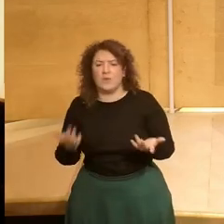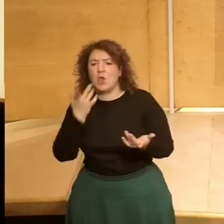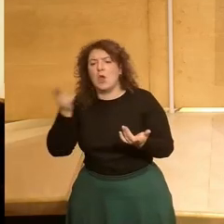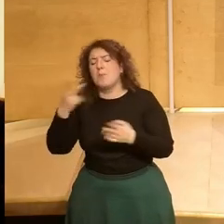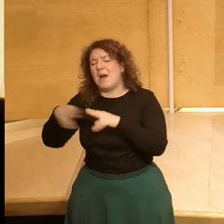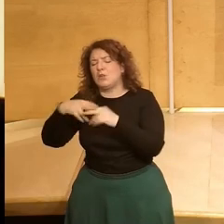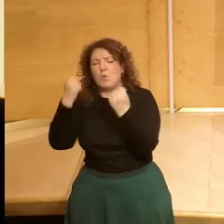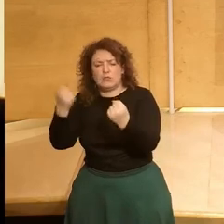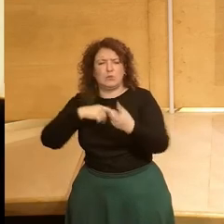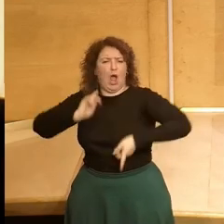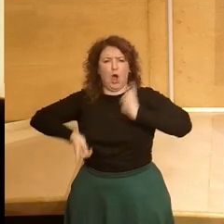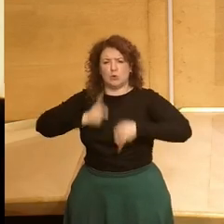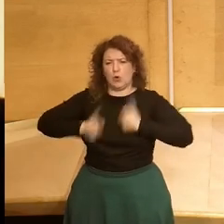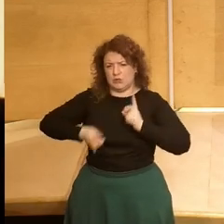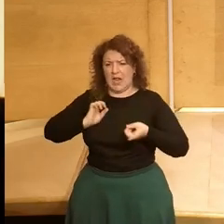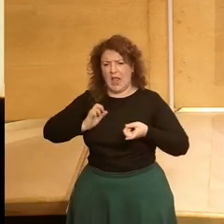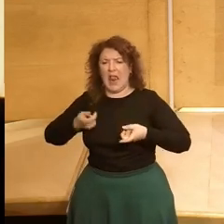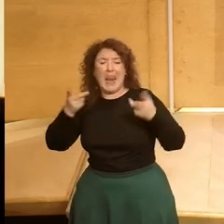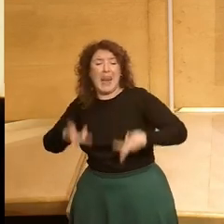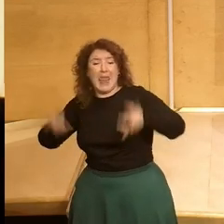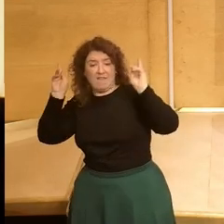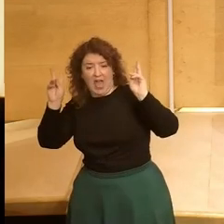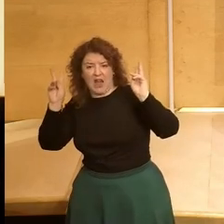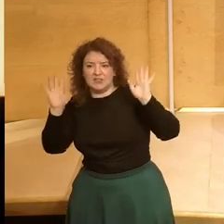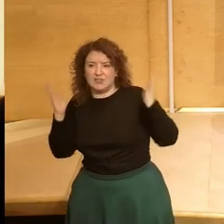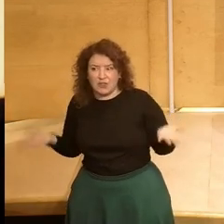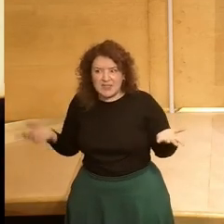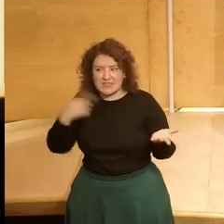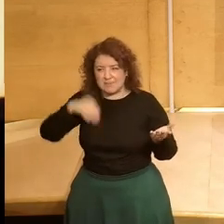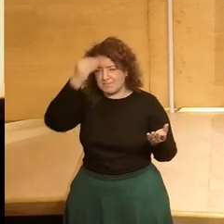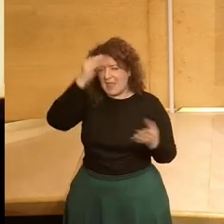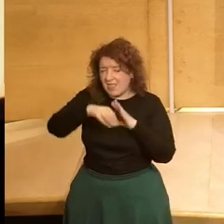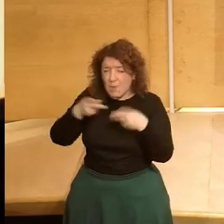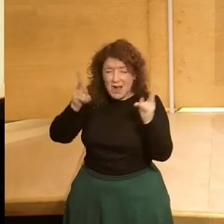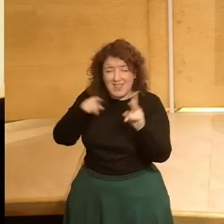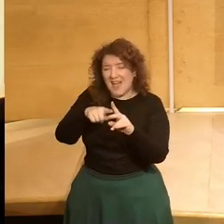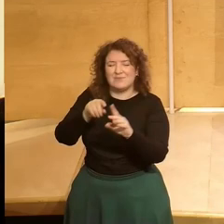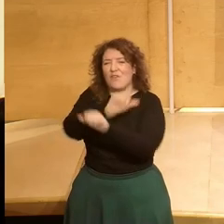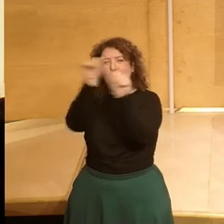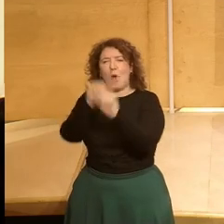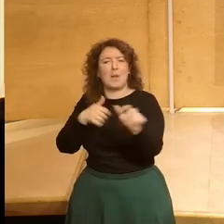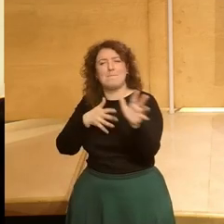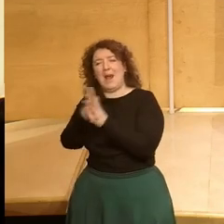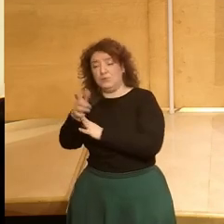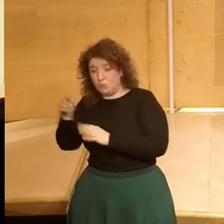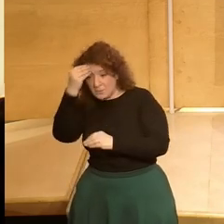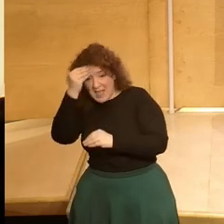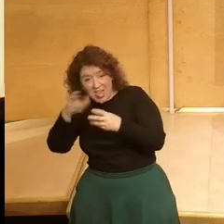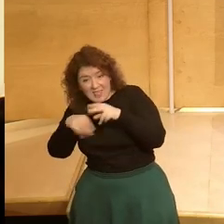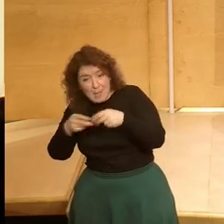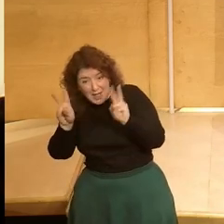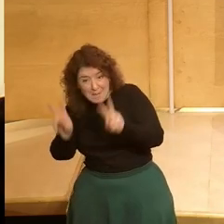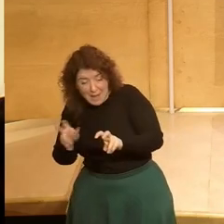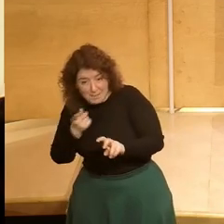pulsiones autoritarias y liberales y claro yo creo que si uno cree que la democracia es para siempre esta idea de ¿tú crees que la democracia sigue